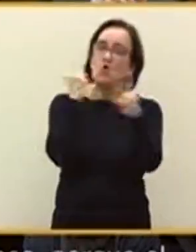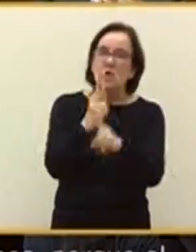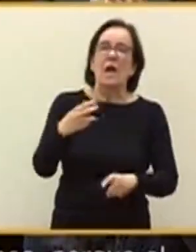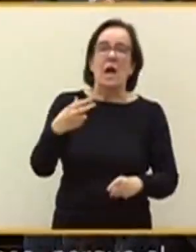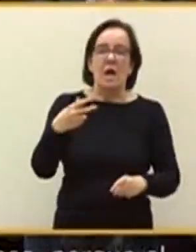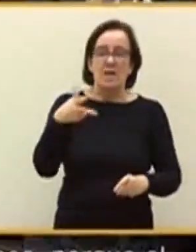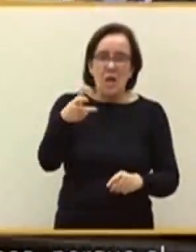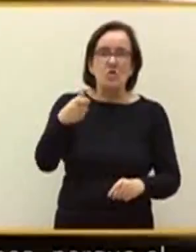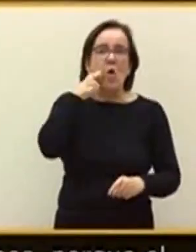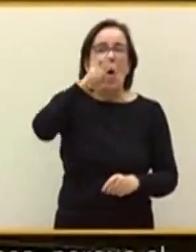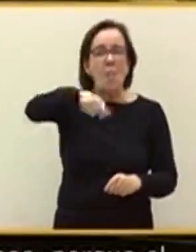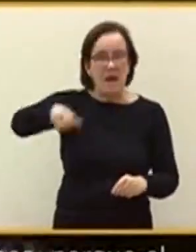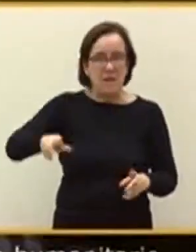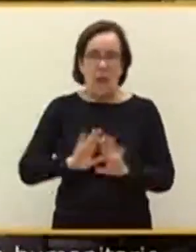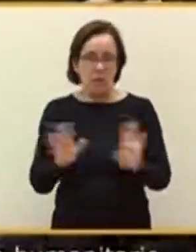una cuestión más.